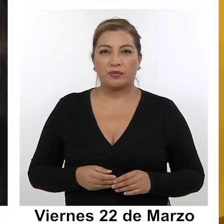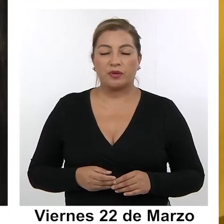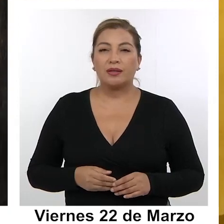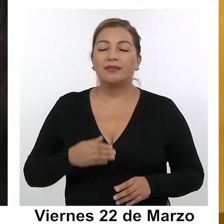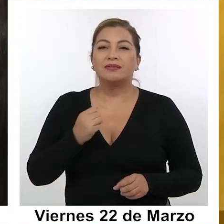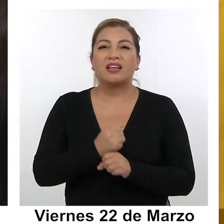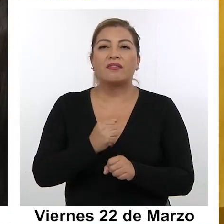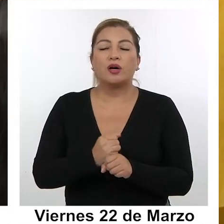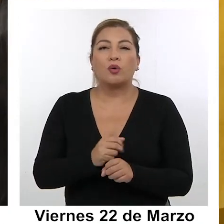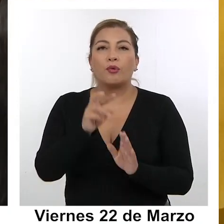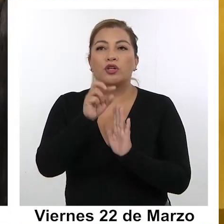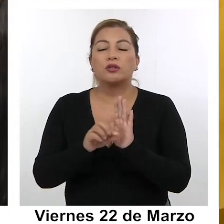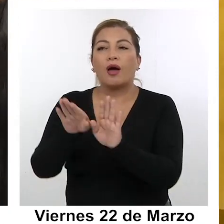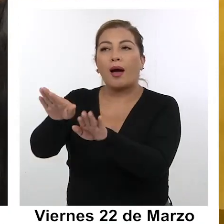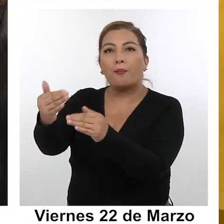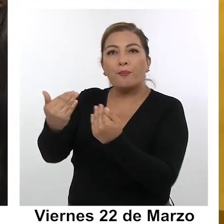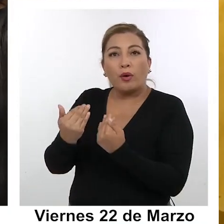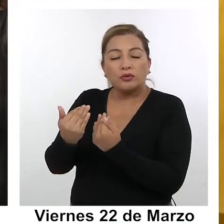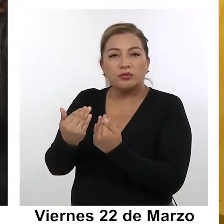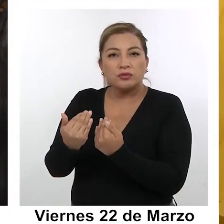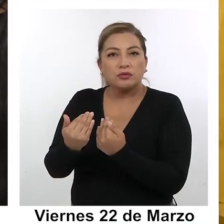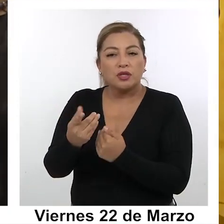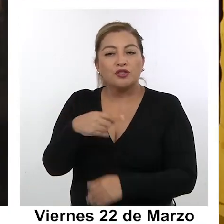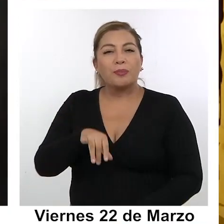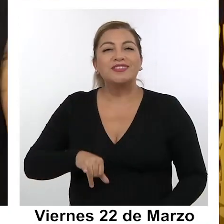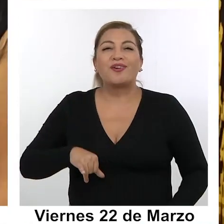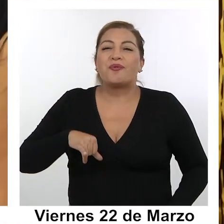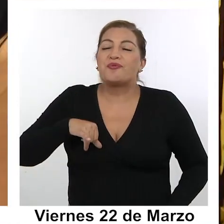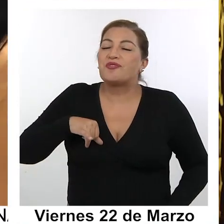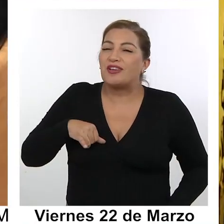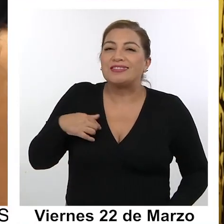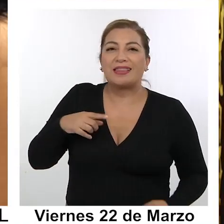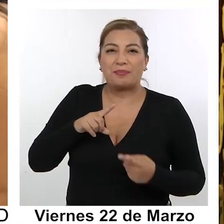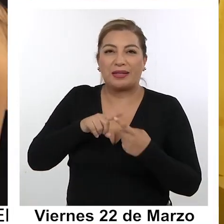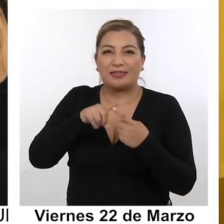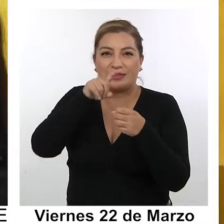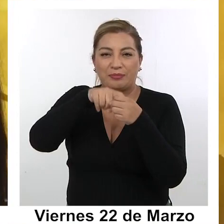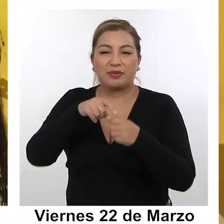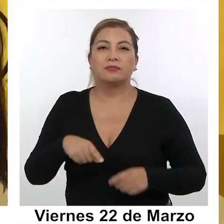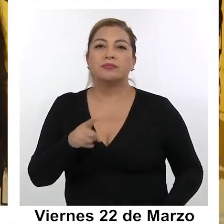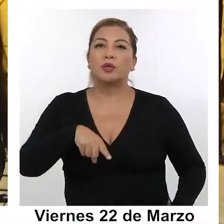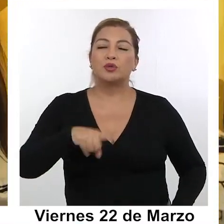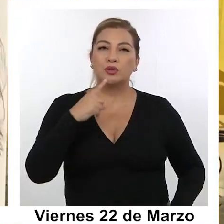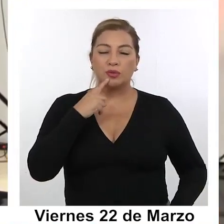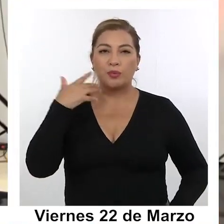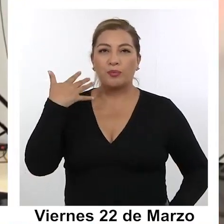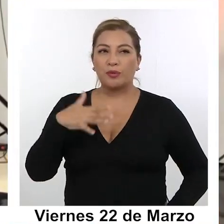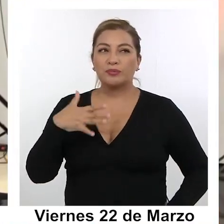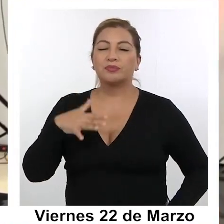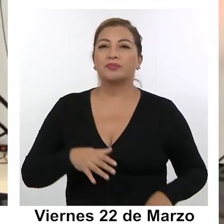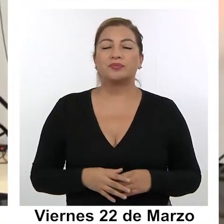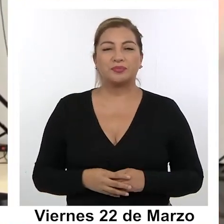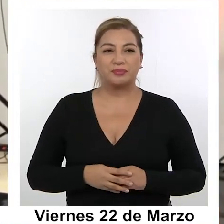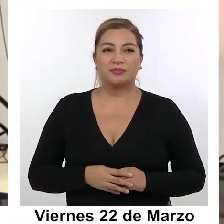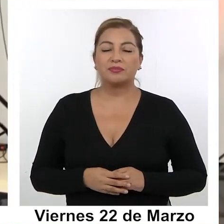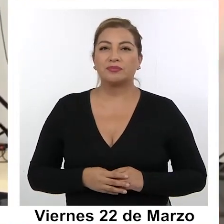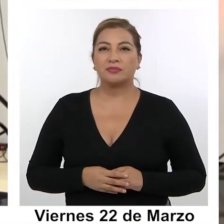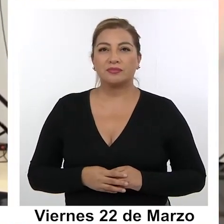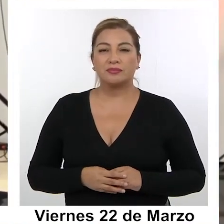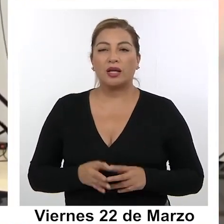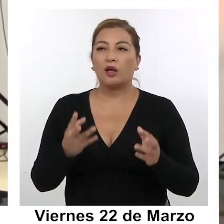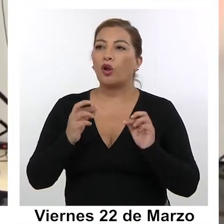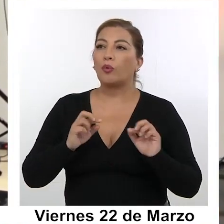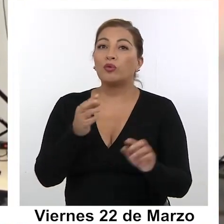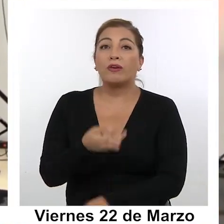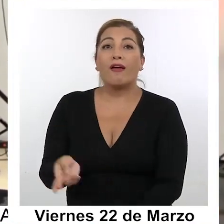colaborativa este proyecto y orgullosa, orgullosa de participar. Para nosotros es muy importante tener la